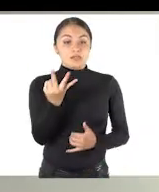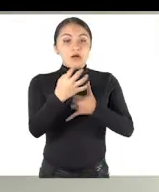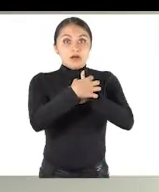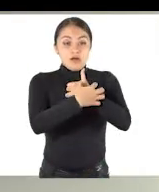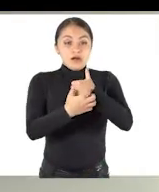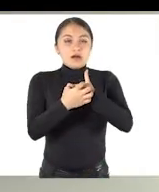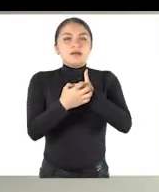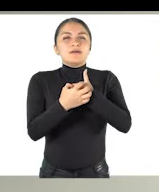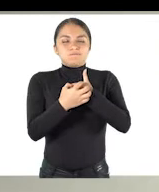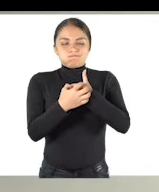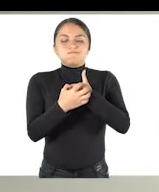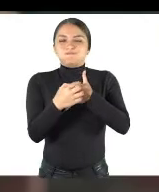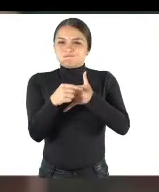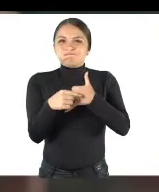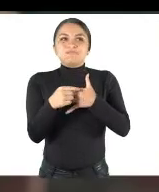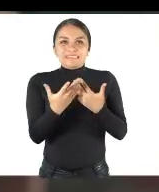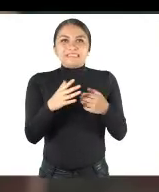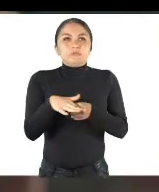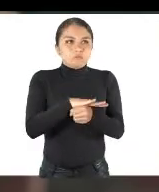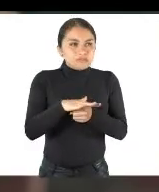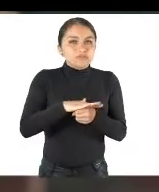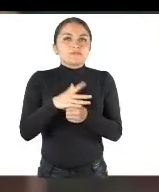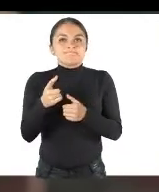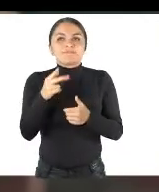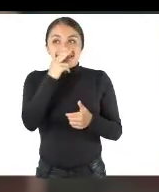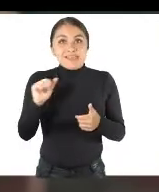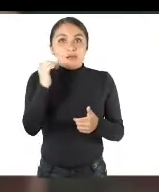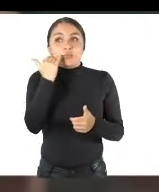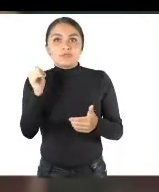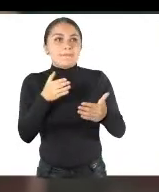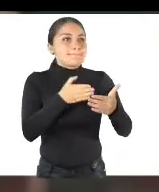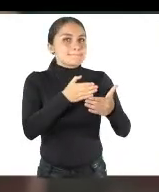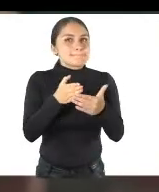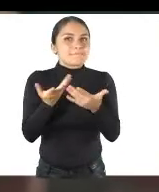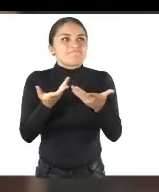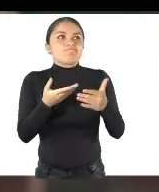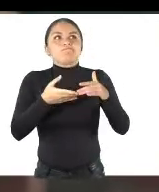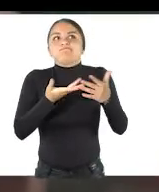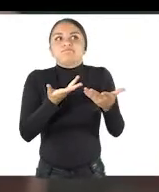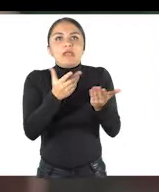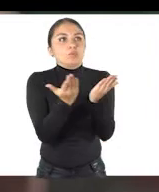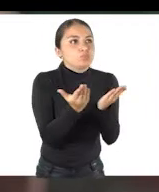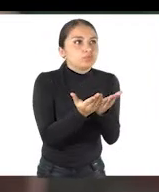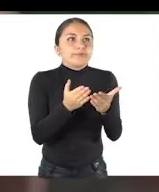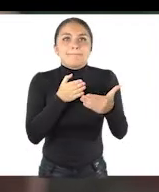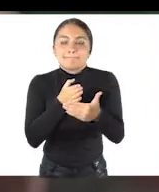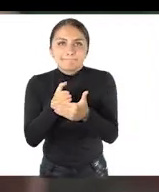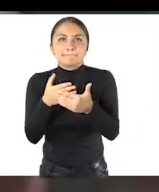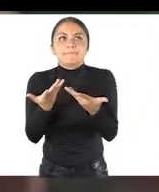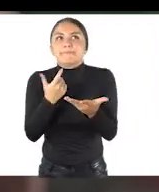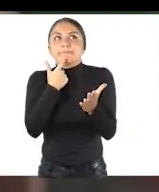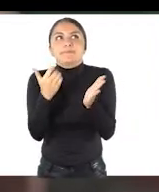En las tres regiones todavía hay temas que presentan barreras para que las niñas y las mujeres puedan tener acceso al